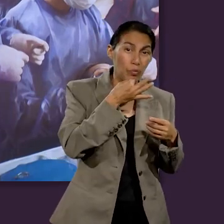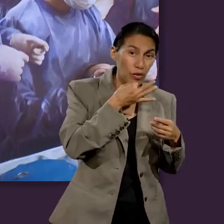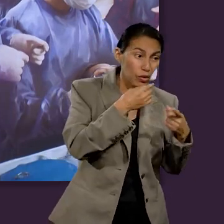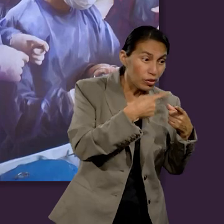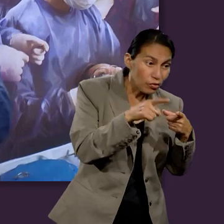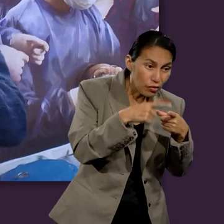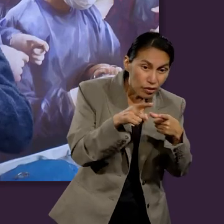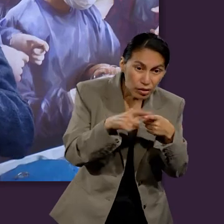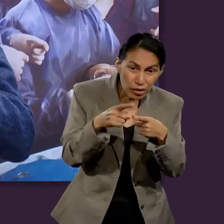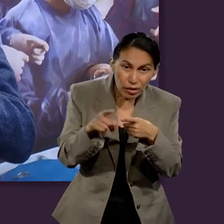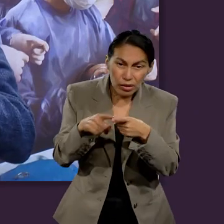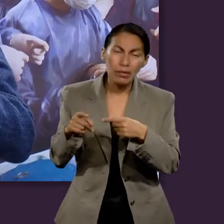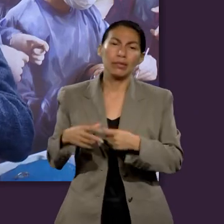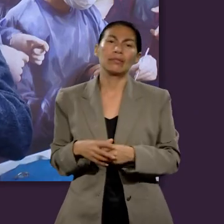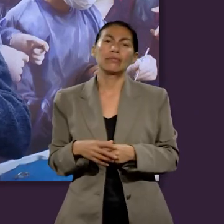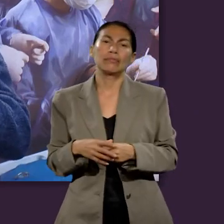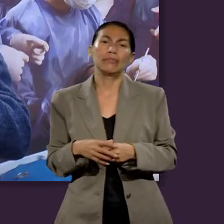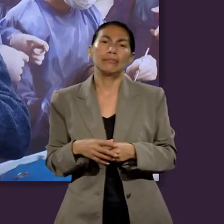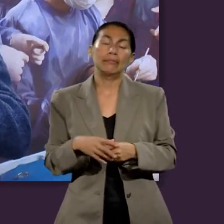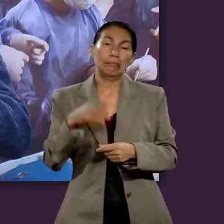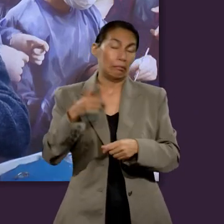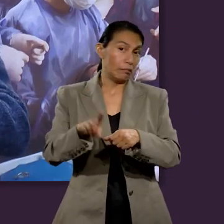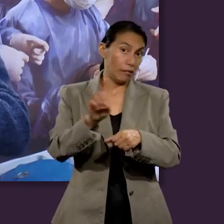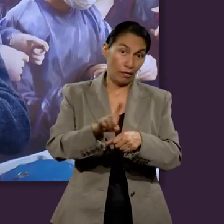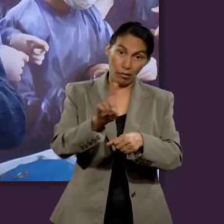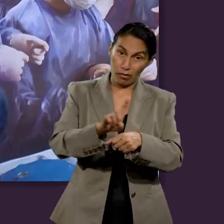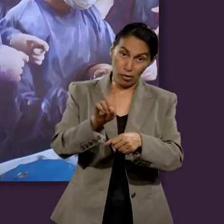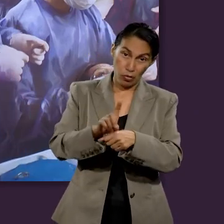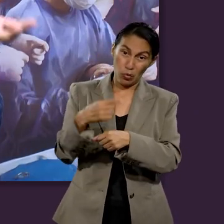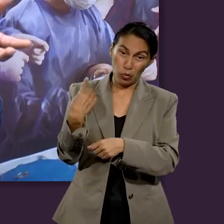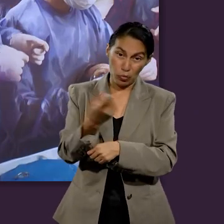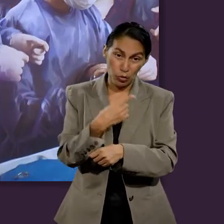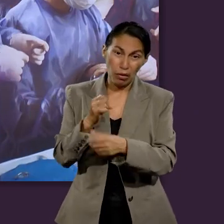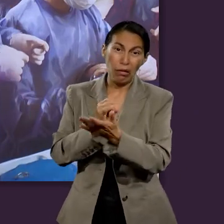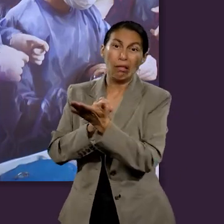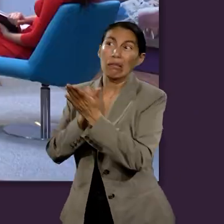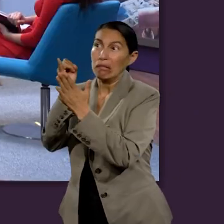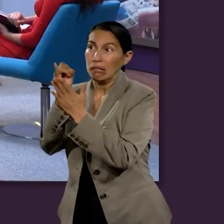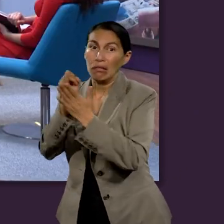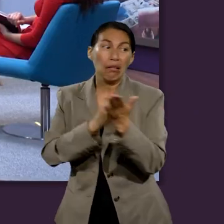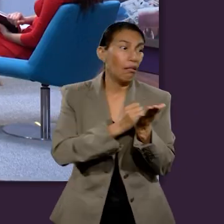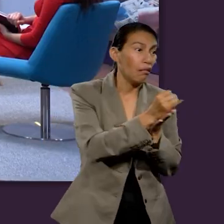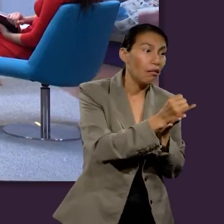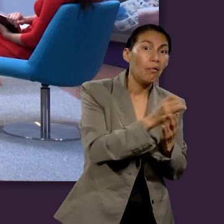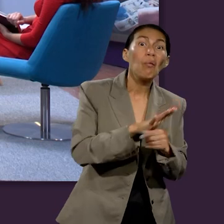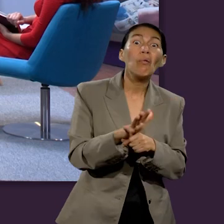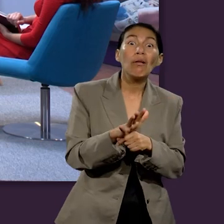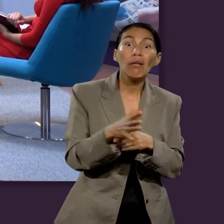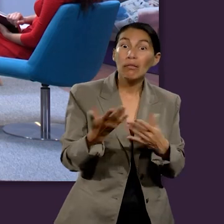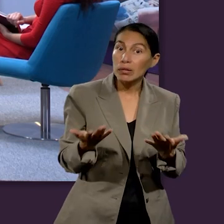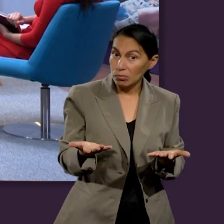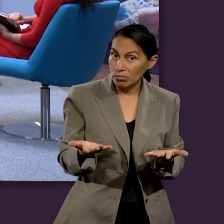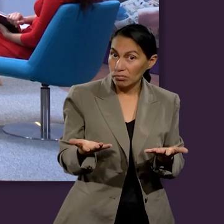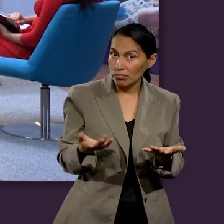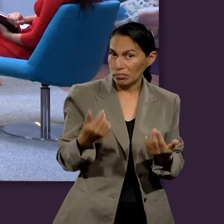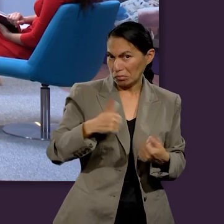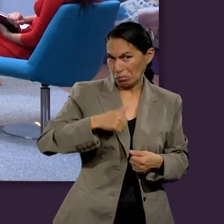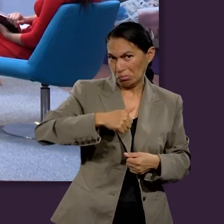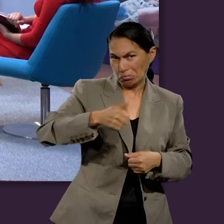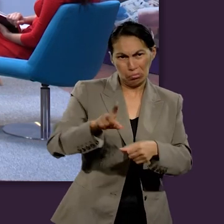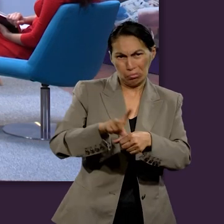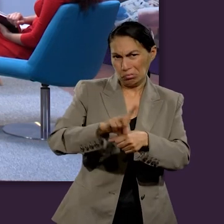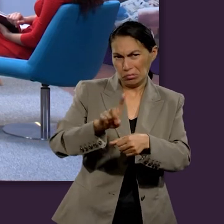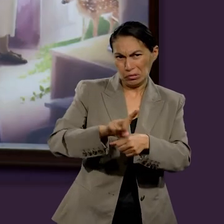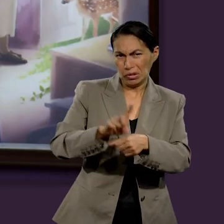explica que el juicio ocurre en varios momentos. Que, como nos explicaba al principio, cada día decidimos si